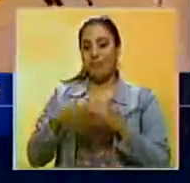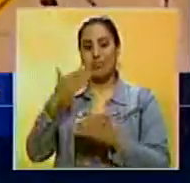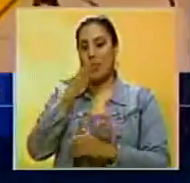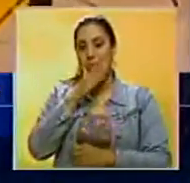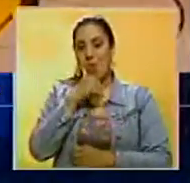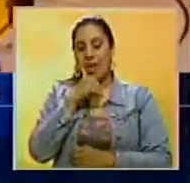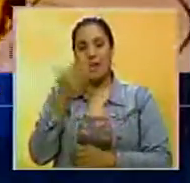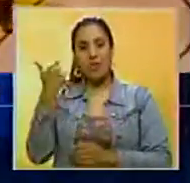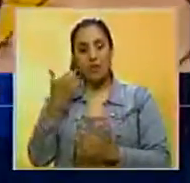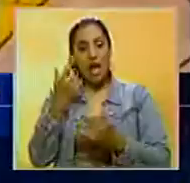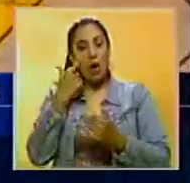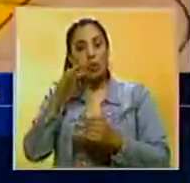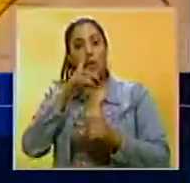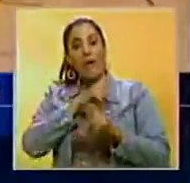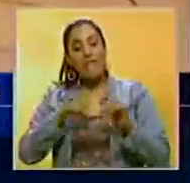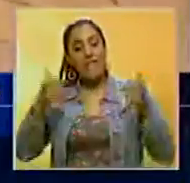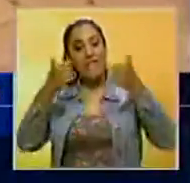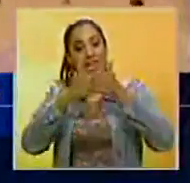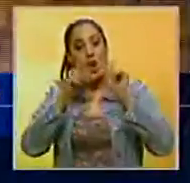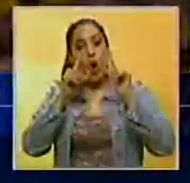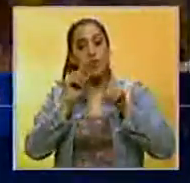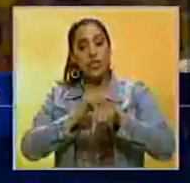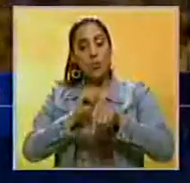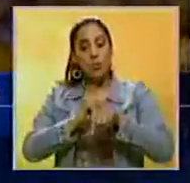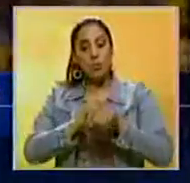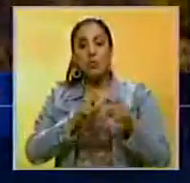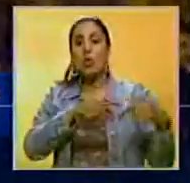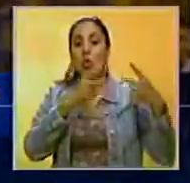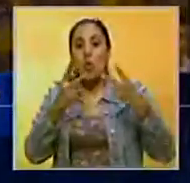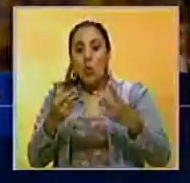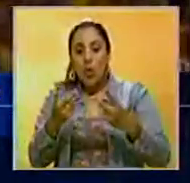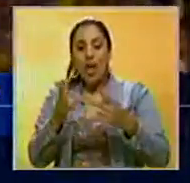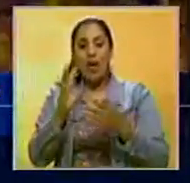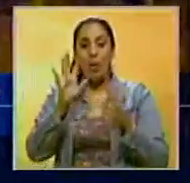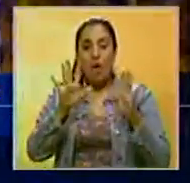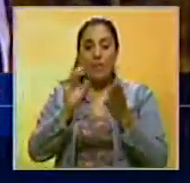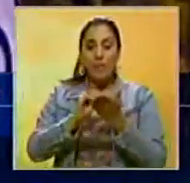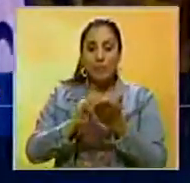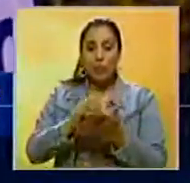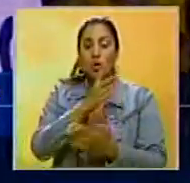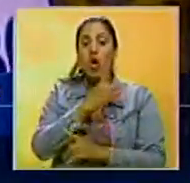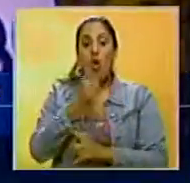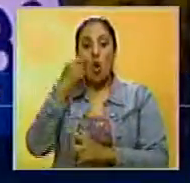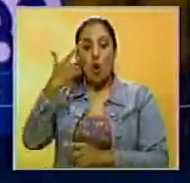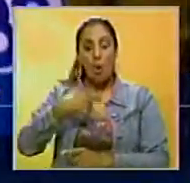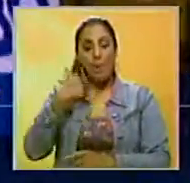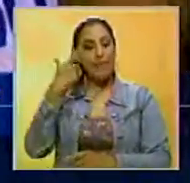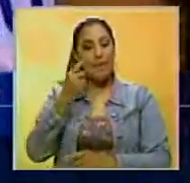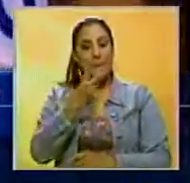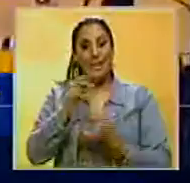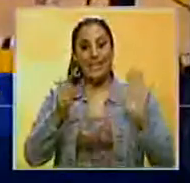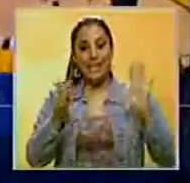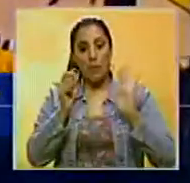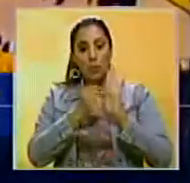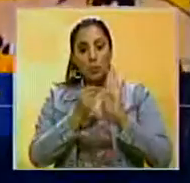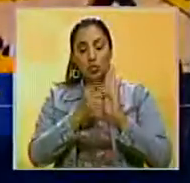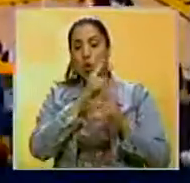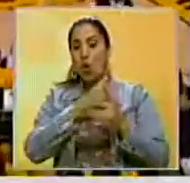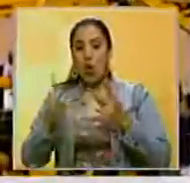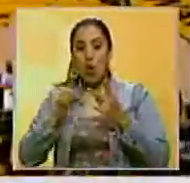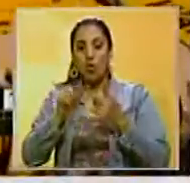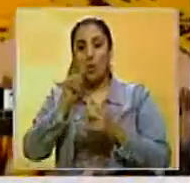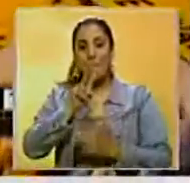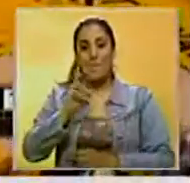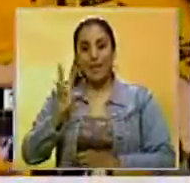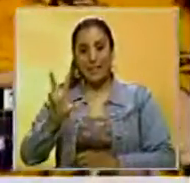como de costumbre. Pues finalizaron con 11 puntos y no en unidades respectivamente. Por Cleveland, Kurt Irving culminó con 26 puntos y LeBron James